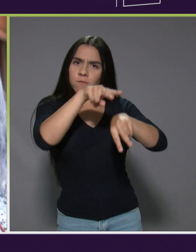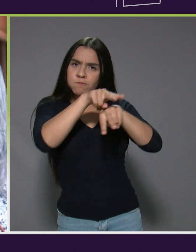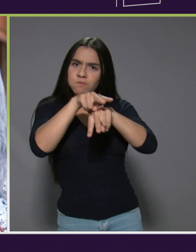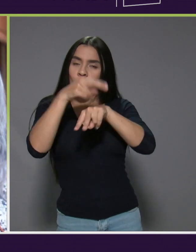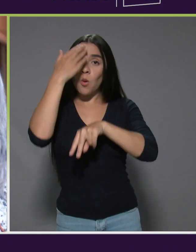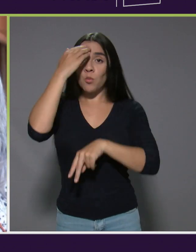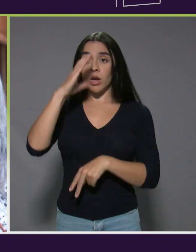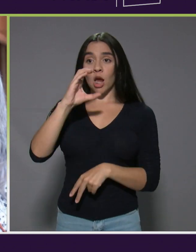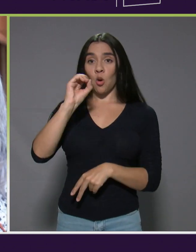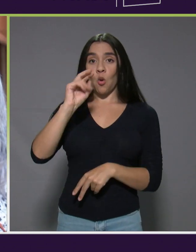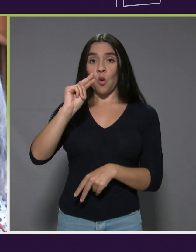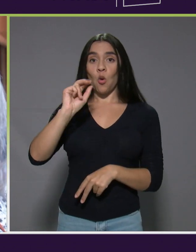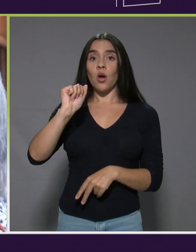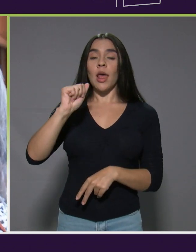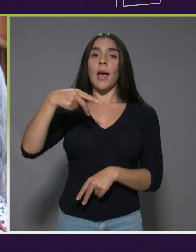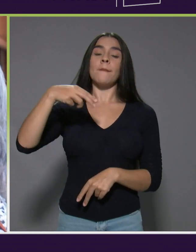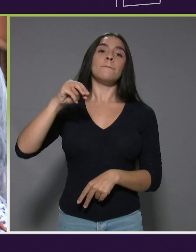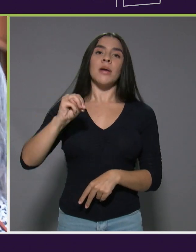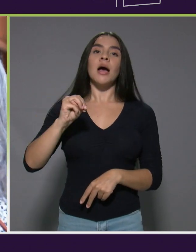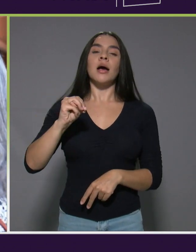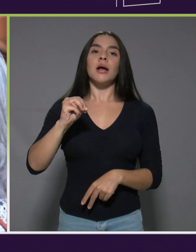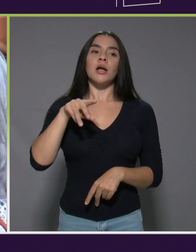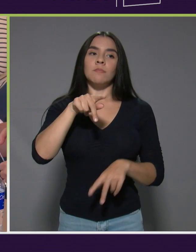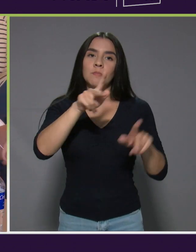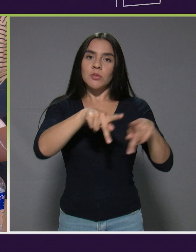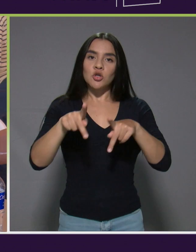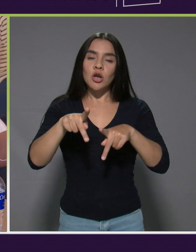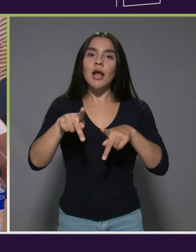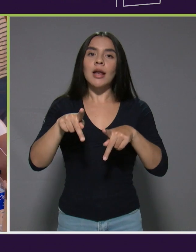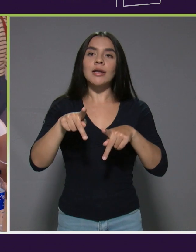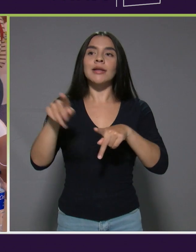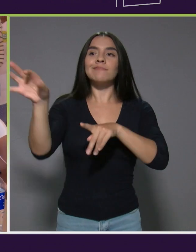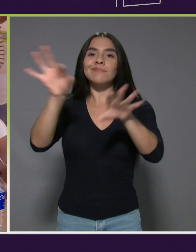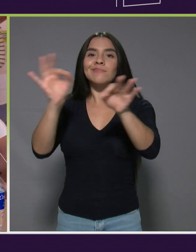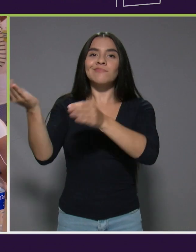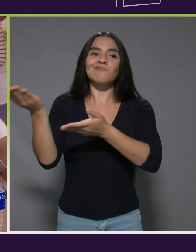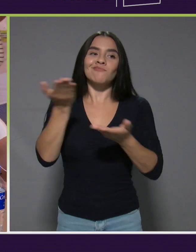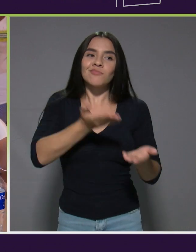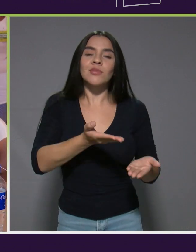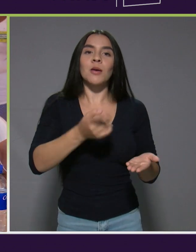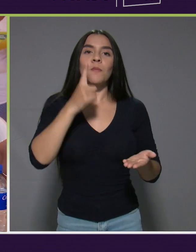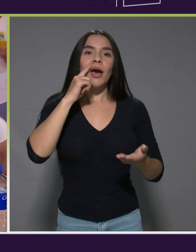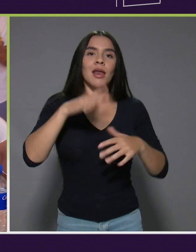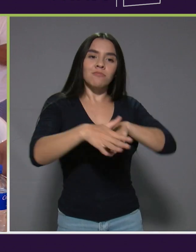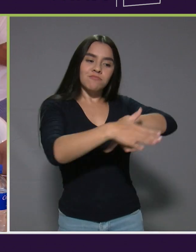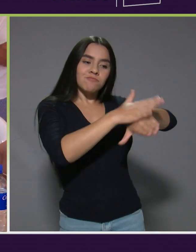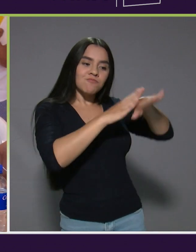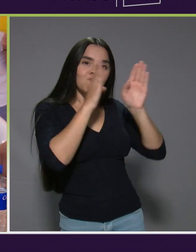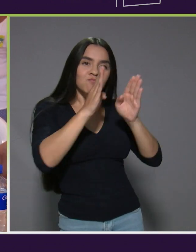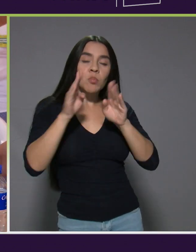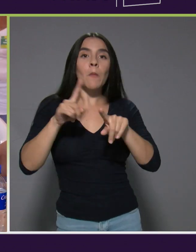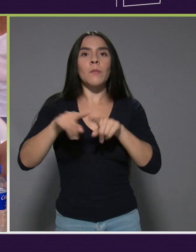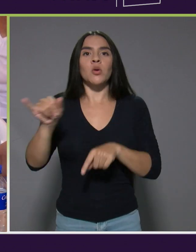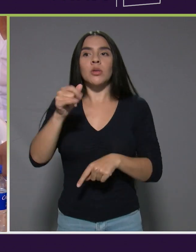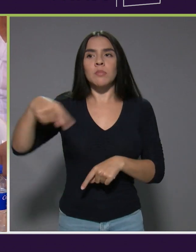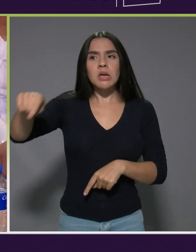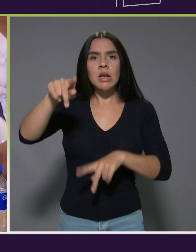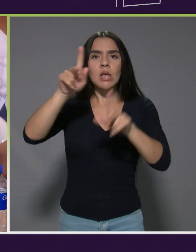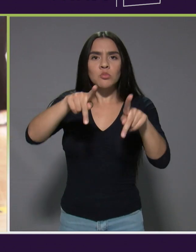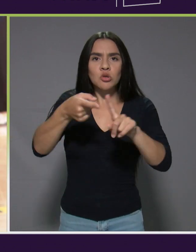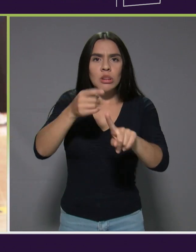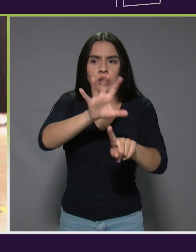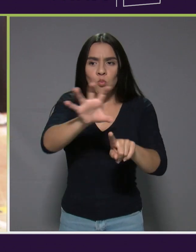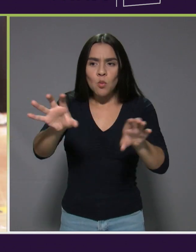una institución con personal limitado, ¿verdad?, para cubrir a todo el país, pero yo creo que la gente también desde las mismas